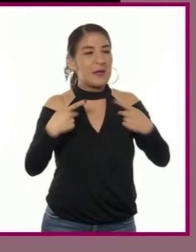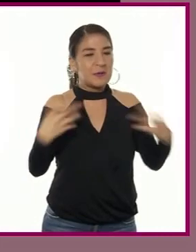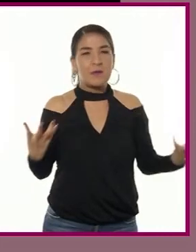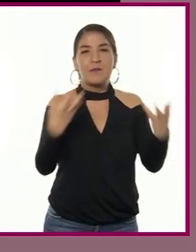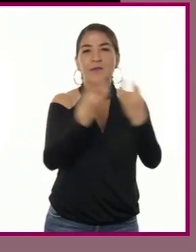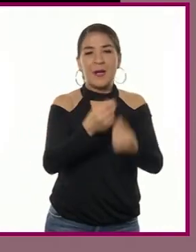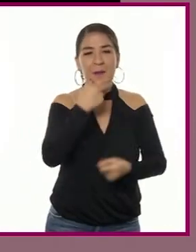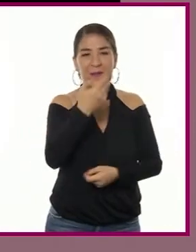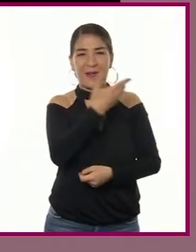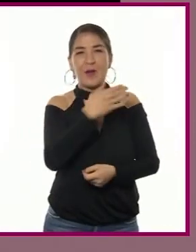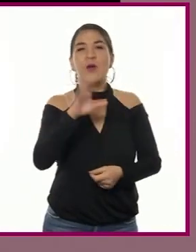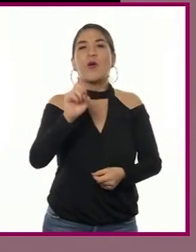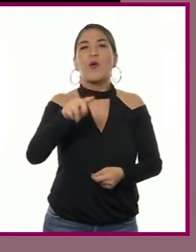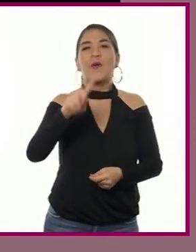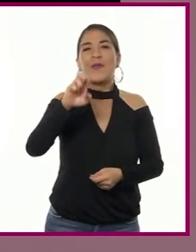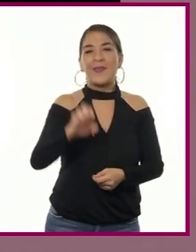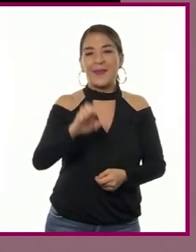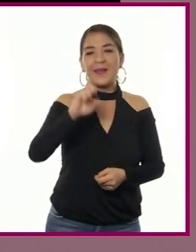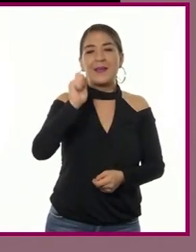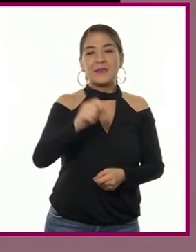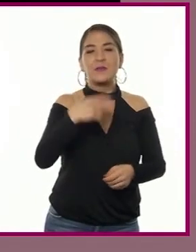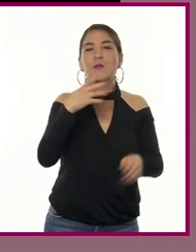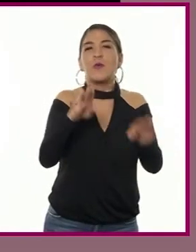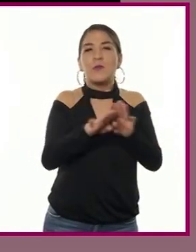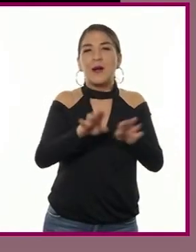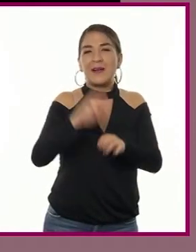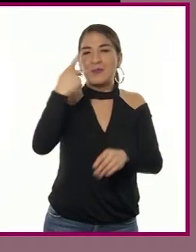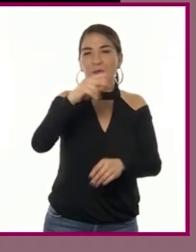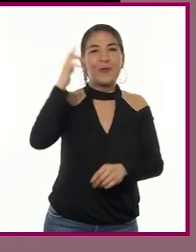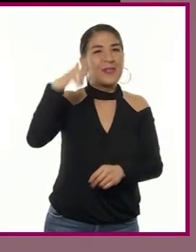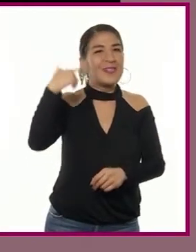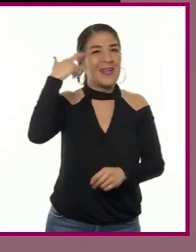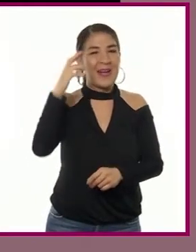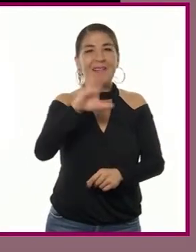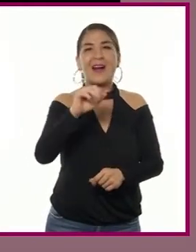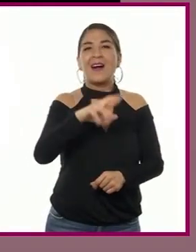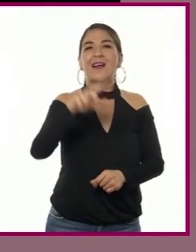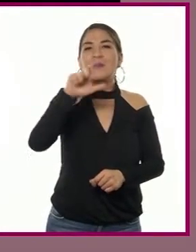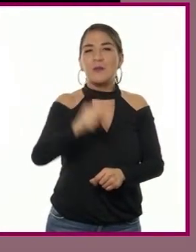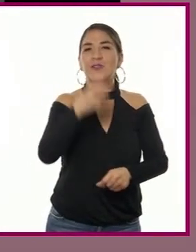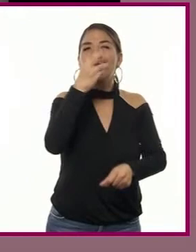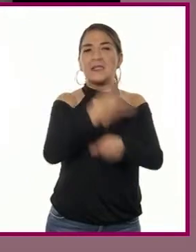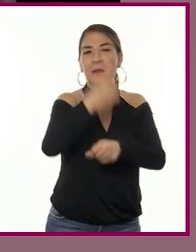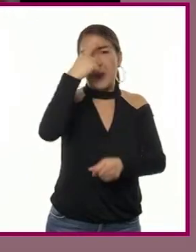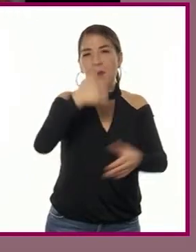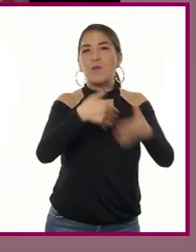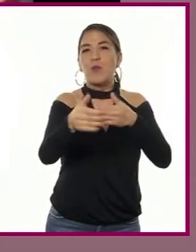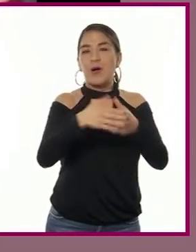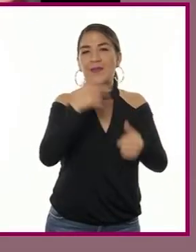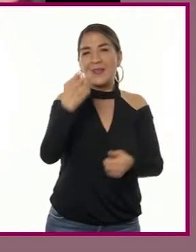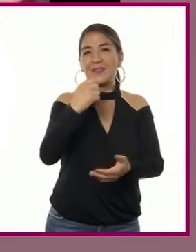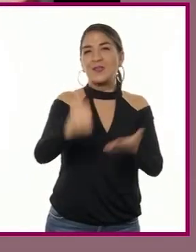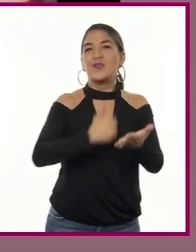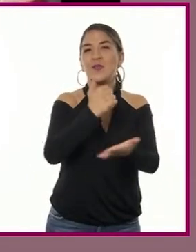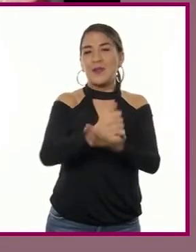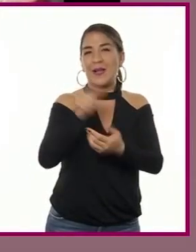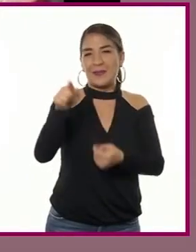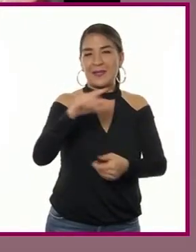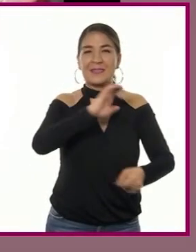Florida Blanca, la mano derecha del rey Carlos III, para modernizar la ciudad de Madrid.